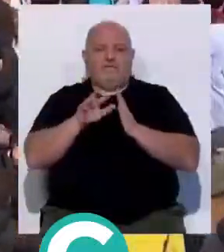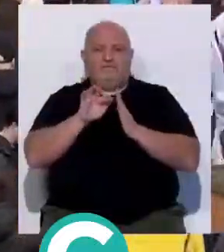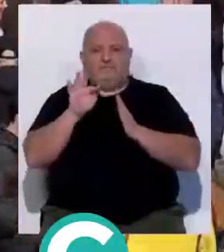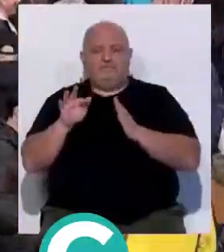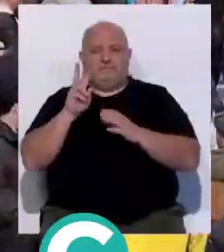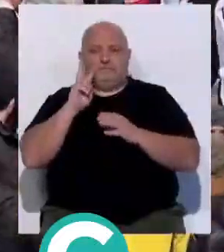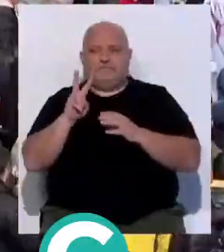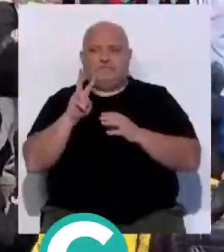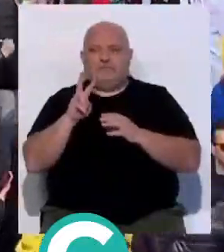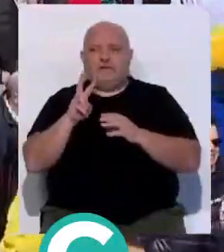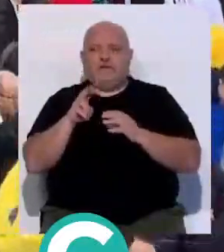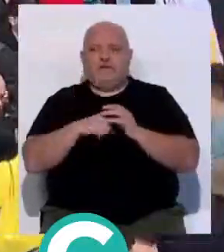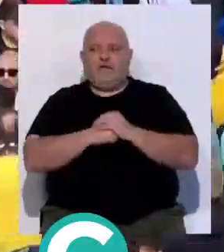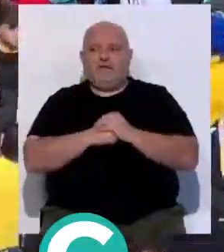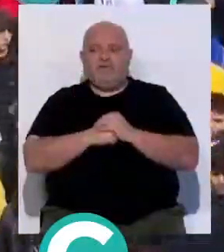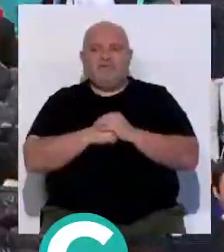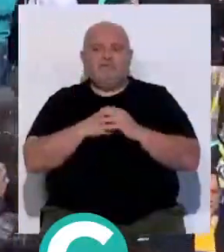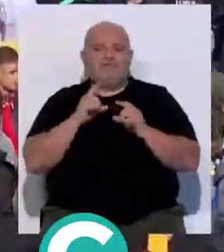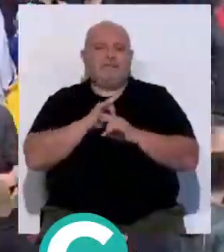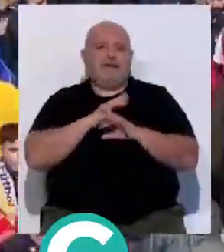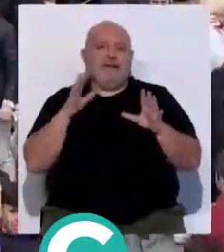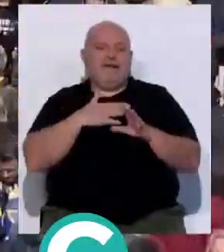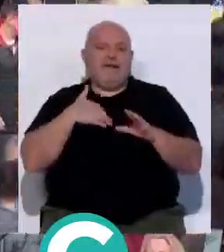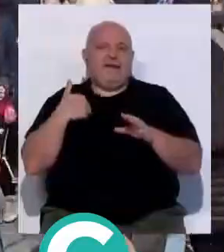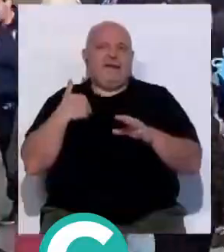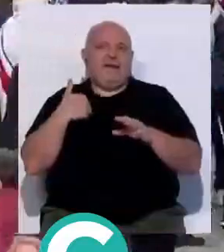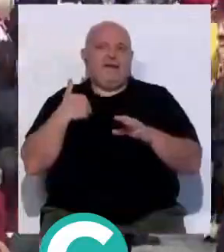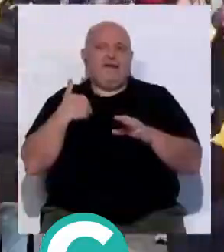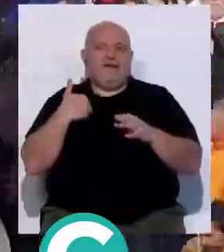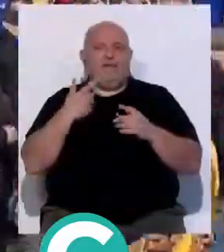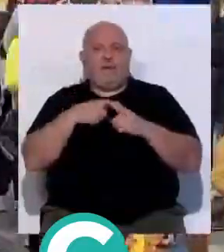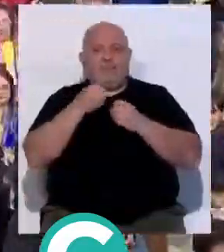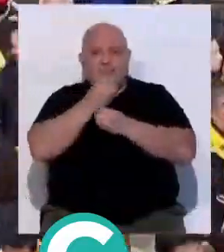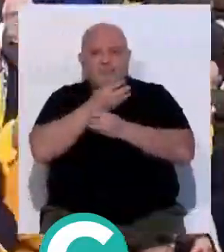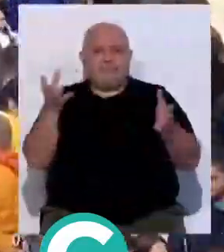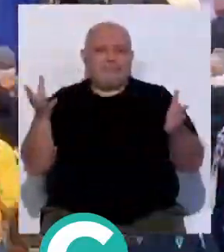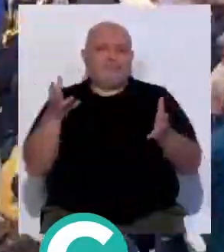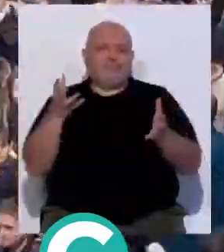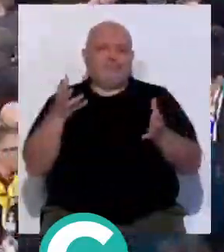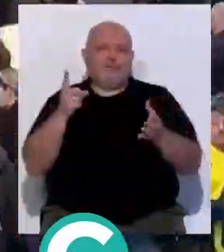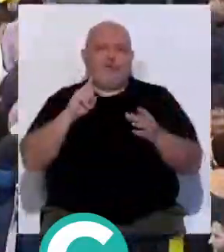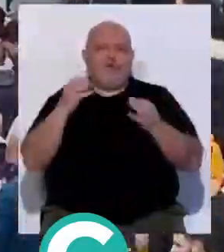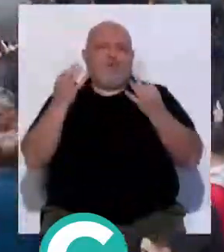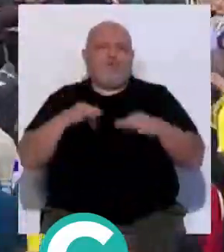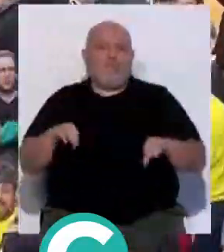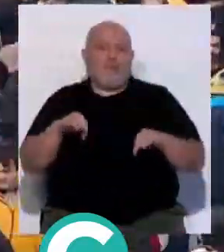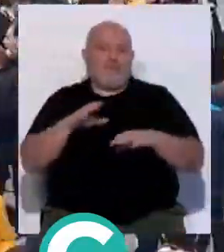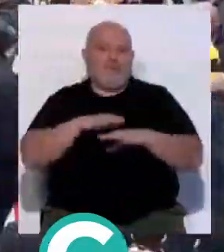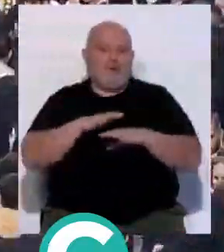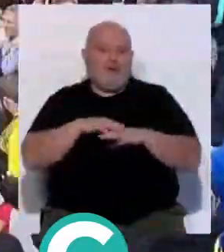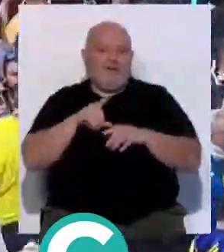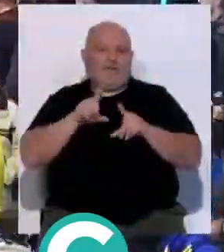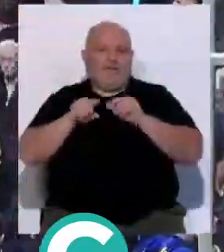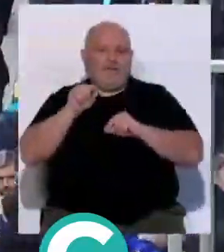valorarla, pero está claro que también quiere hacer manifiesto su inconformidad con las decisiones